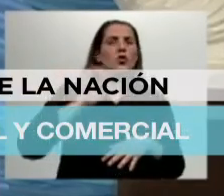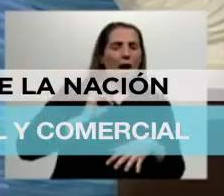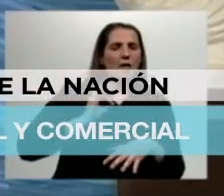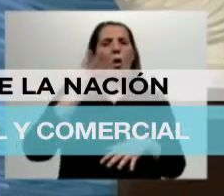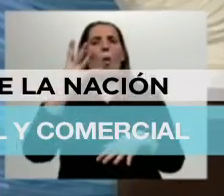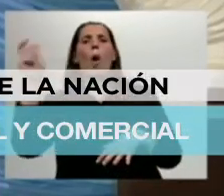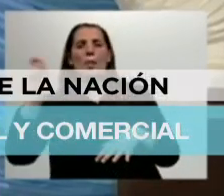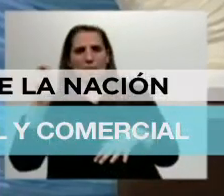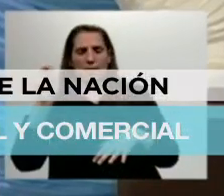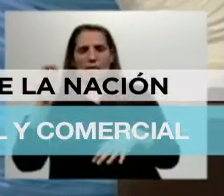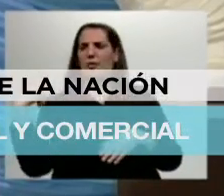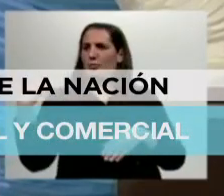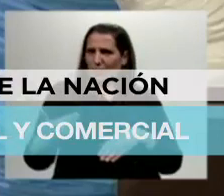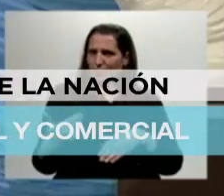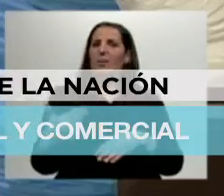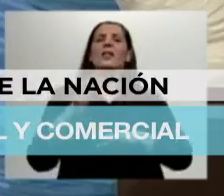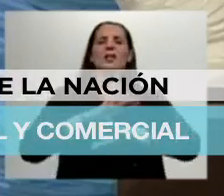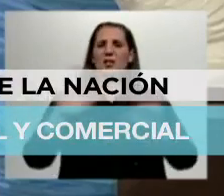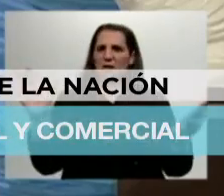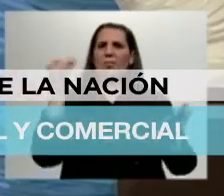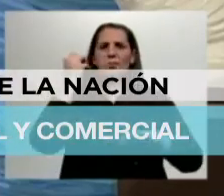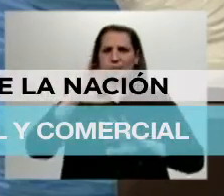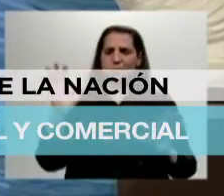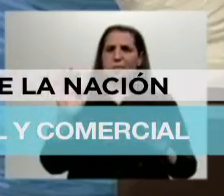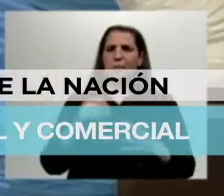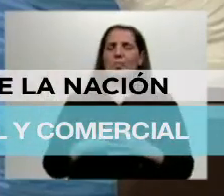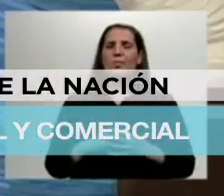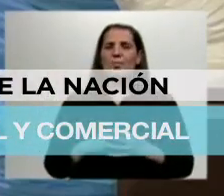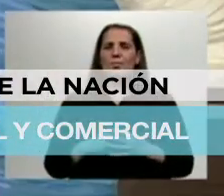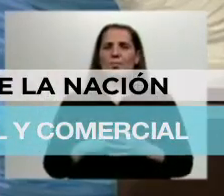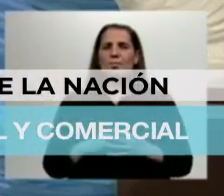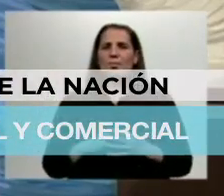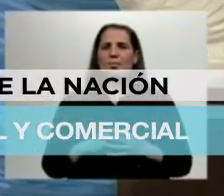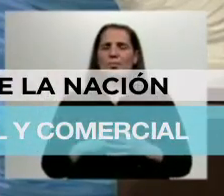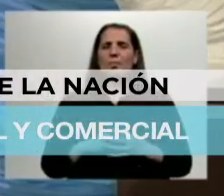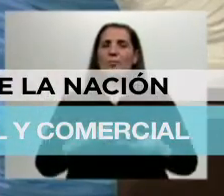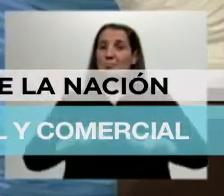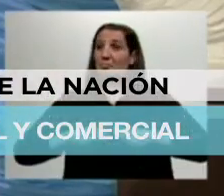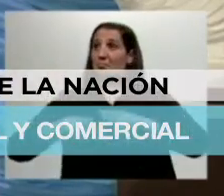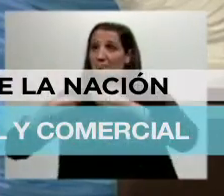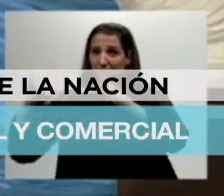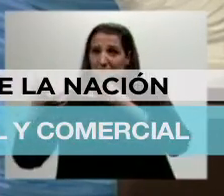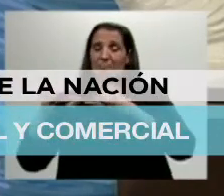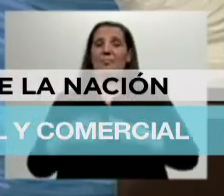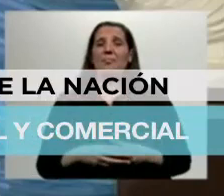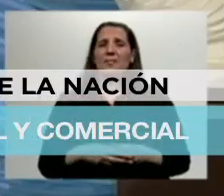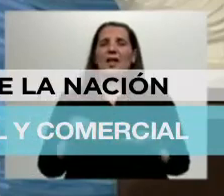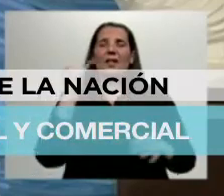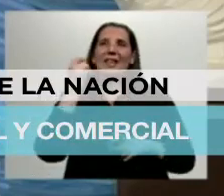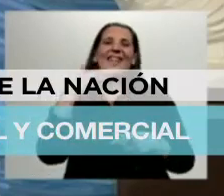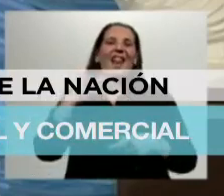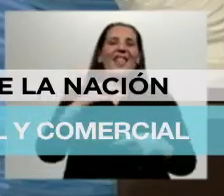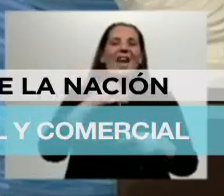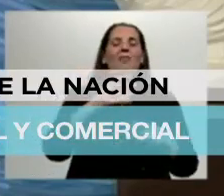y cuatro meses que elevamos o que giramos, porque los poderes están todos en paridad